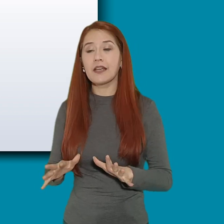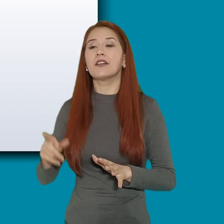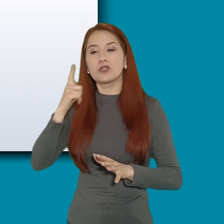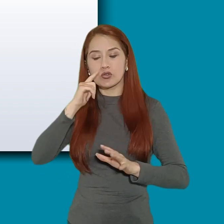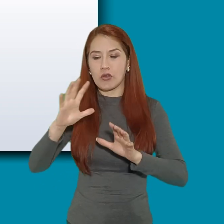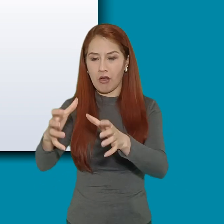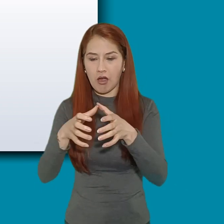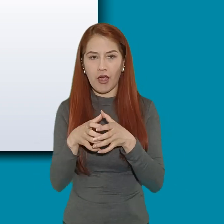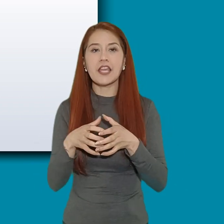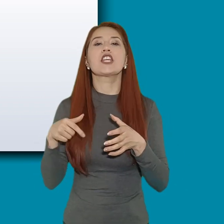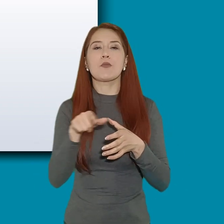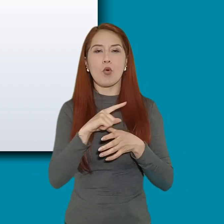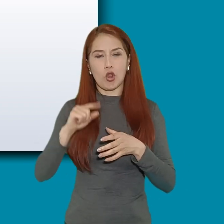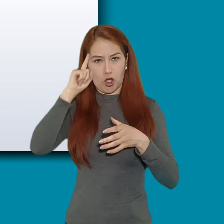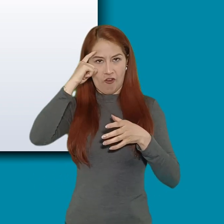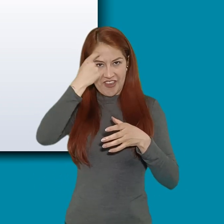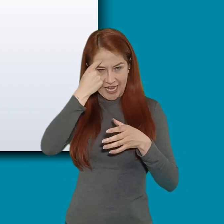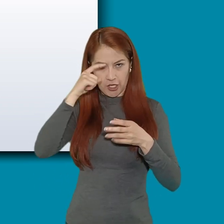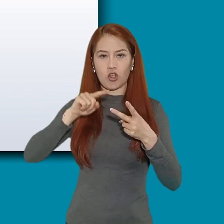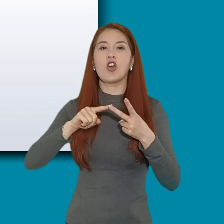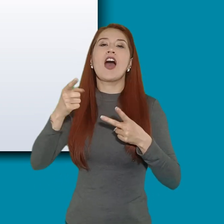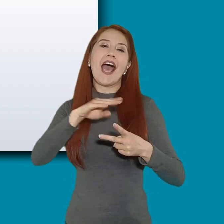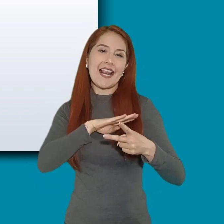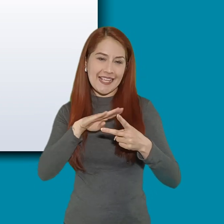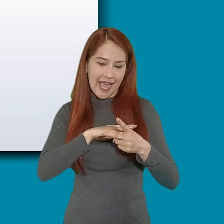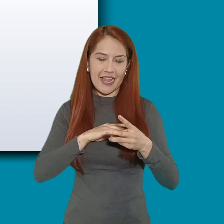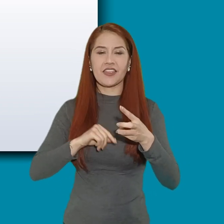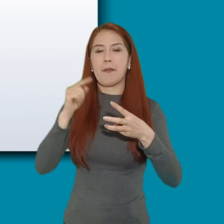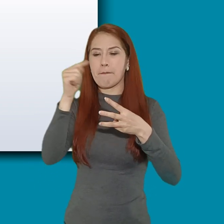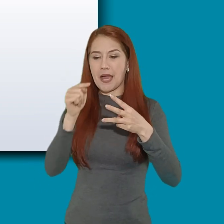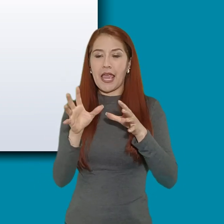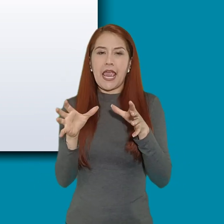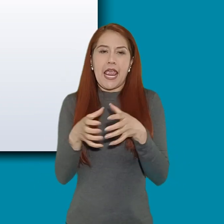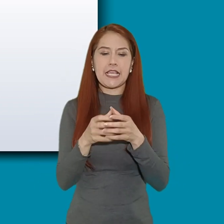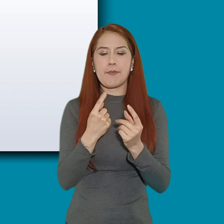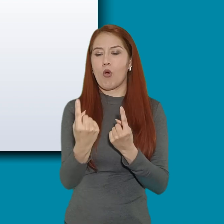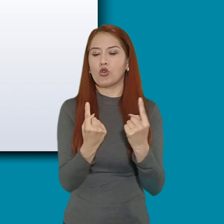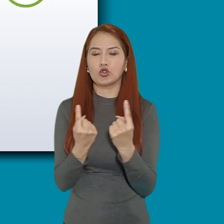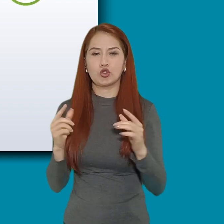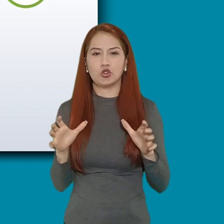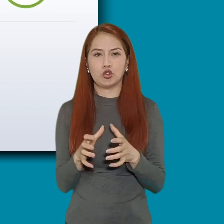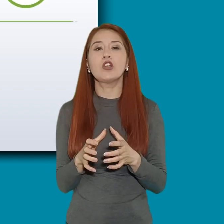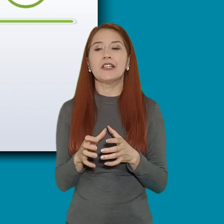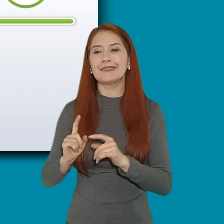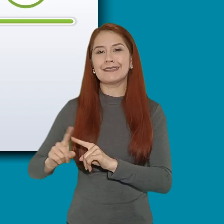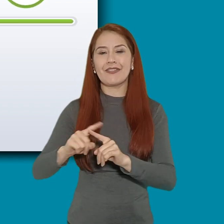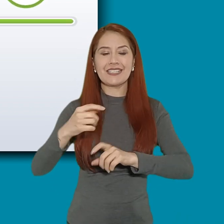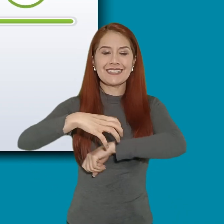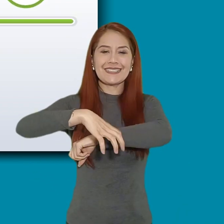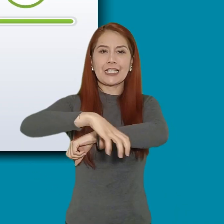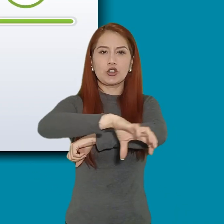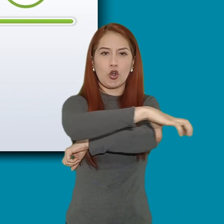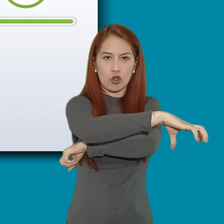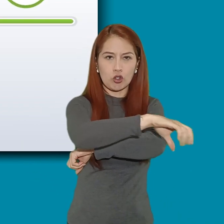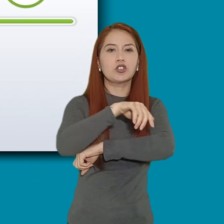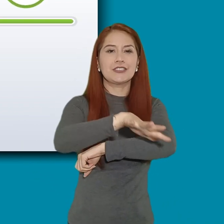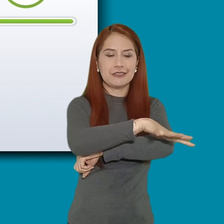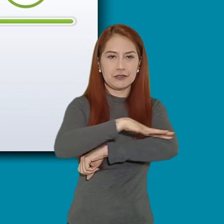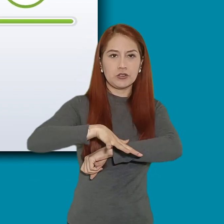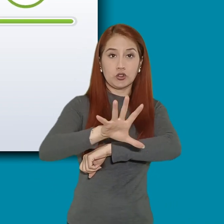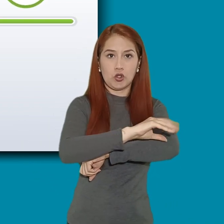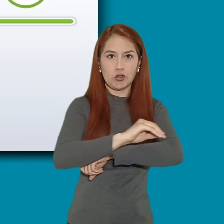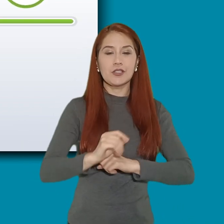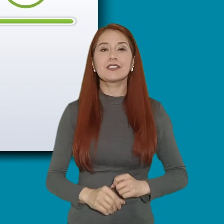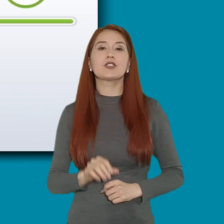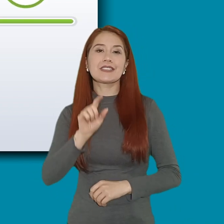gobierno liderados por los gobernadores y los alcaldes y sus equipos sectoriales en los seis entornos en cinco etapas.